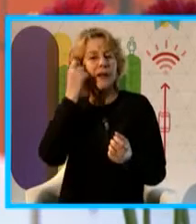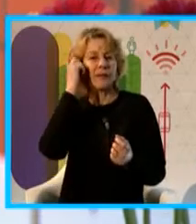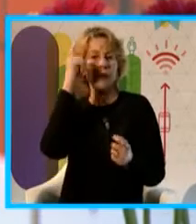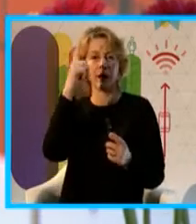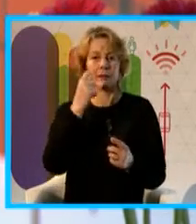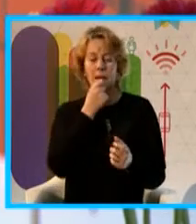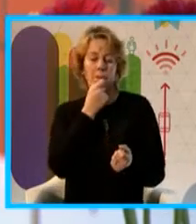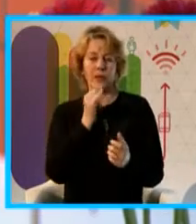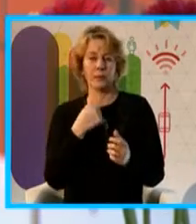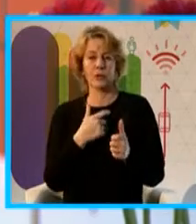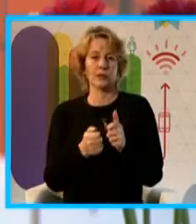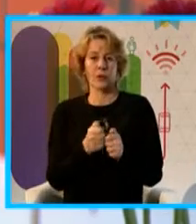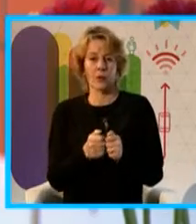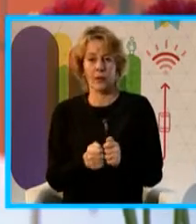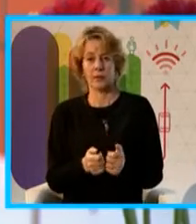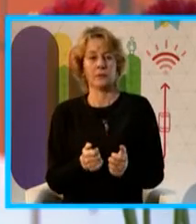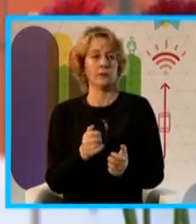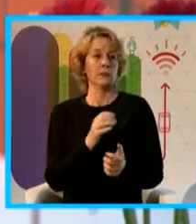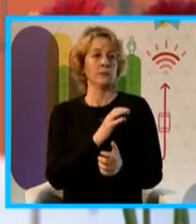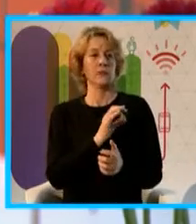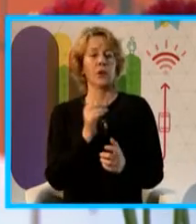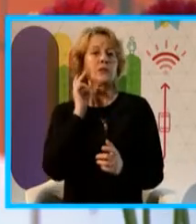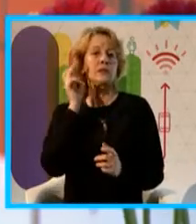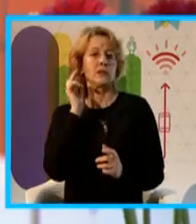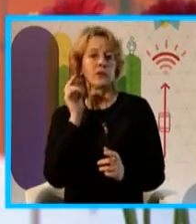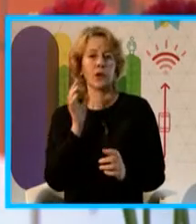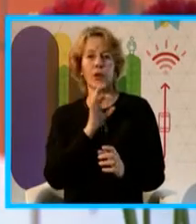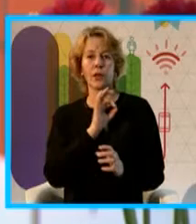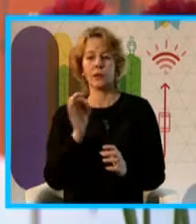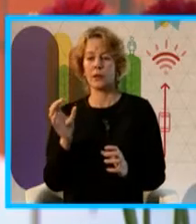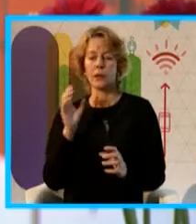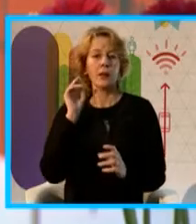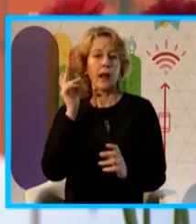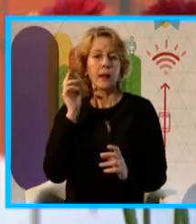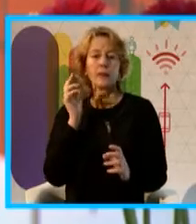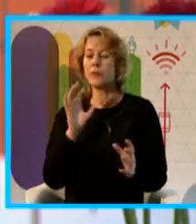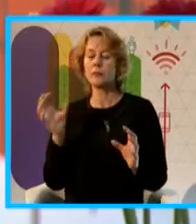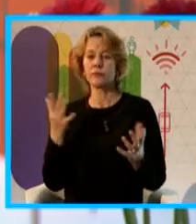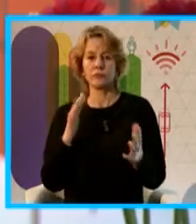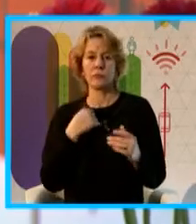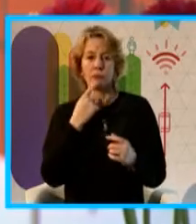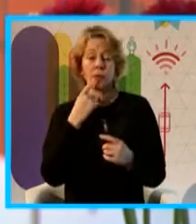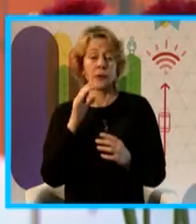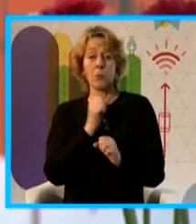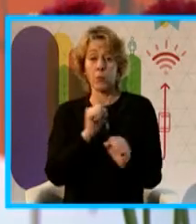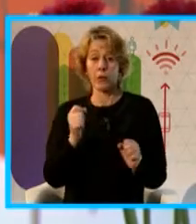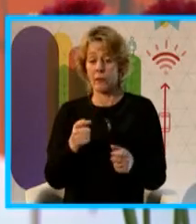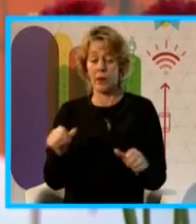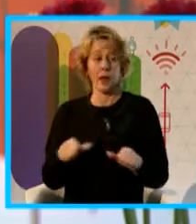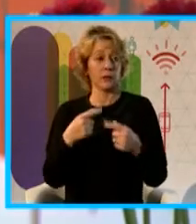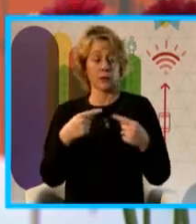hoy en día, o sensores o actuadores, dispositivos que son capaces de correr